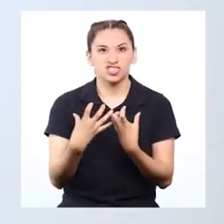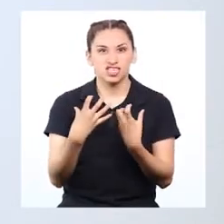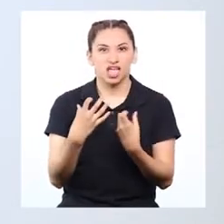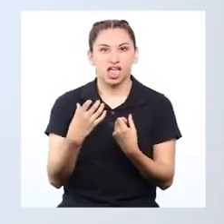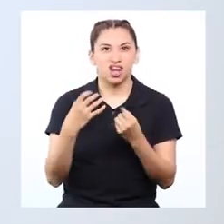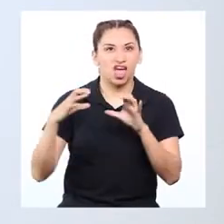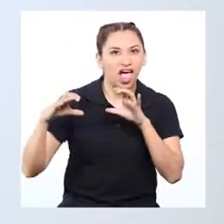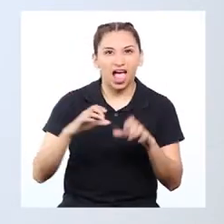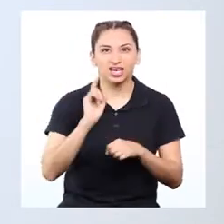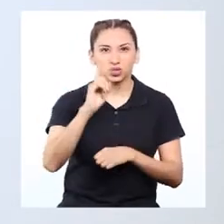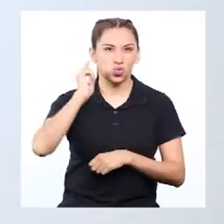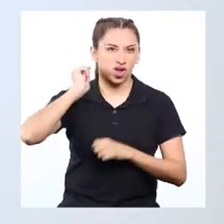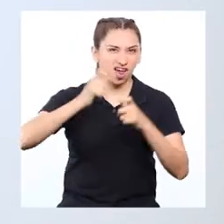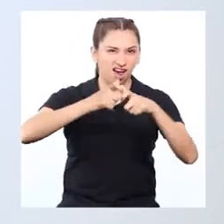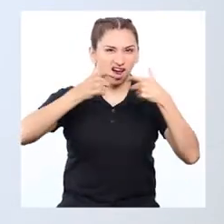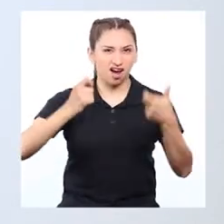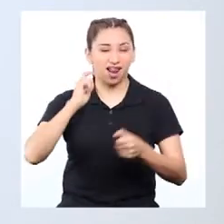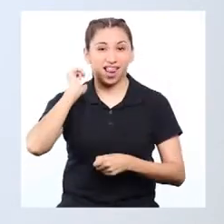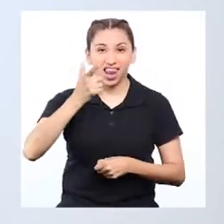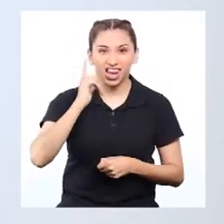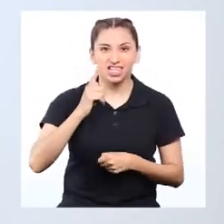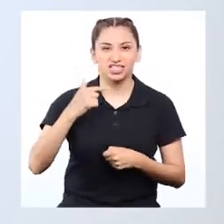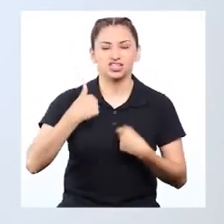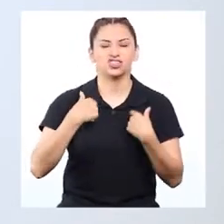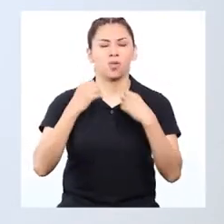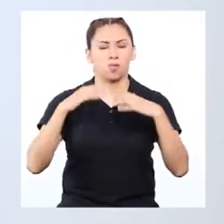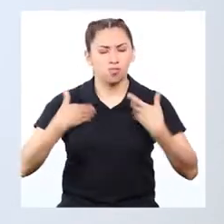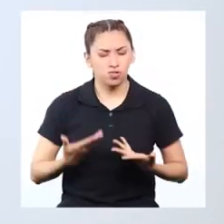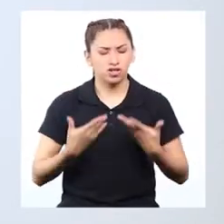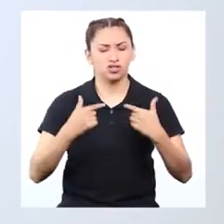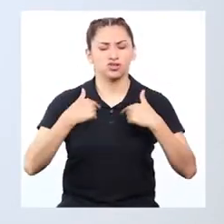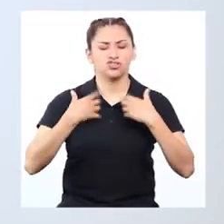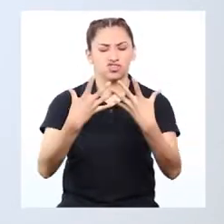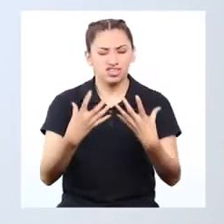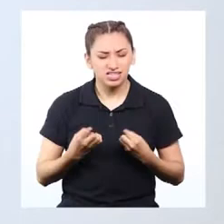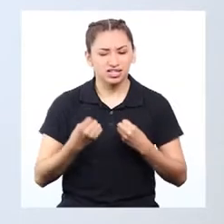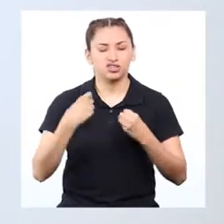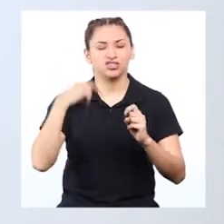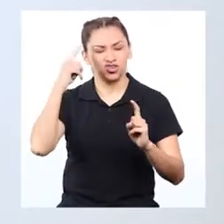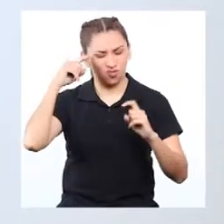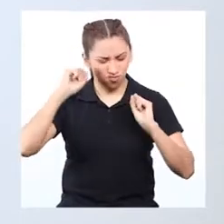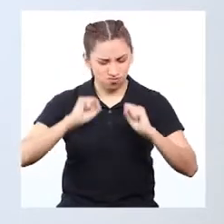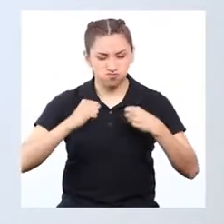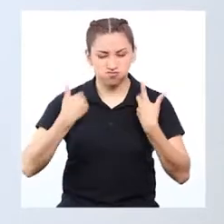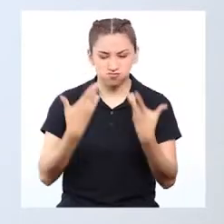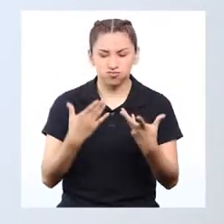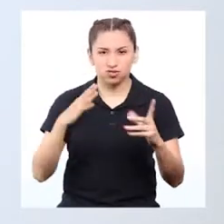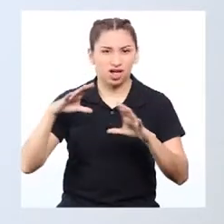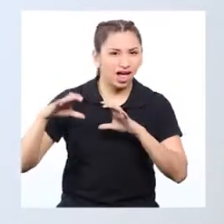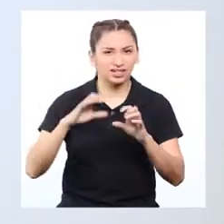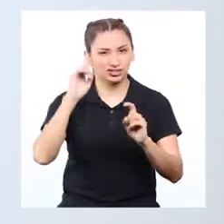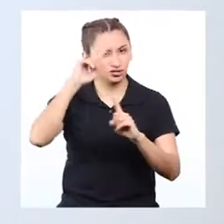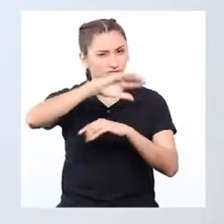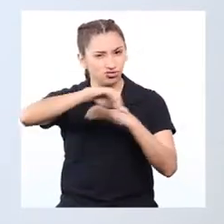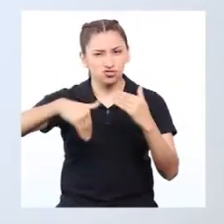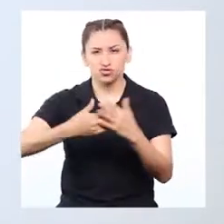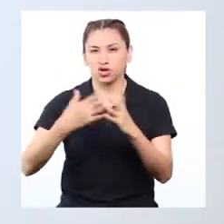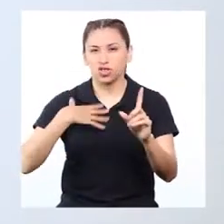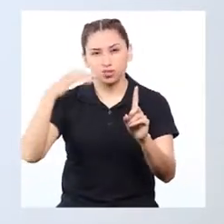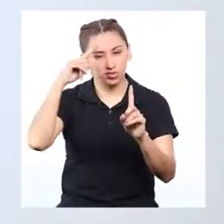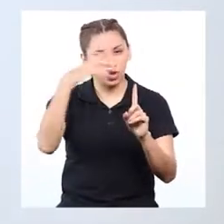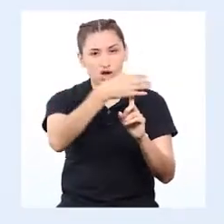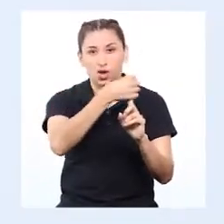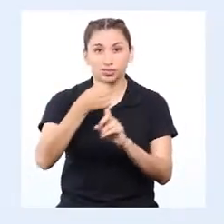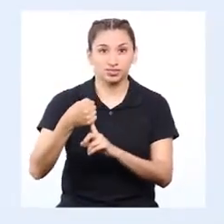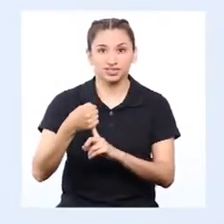un gran líder en mi escuela. Yo puedo. Yo quiero. Soy capaz. Lograré todas mis metas. Muy bien,